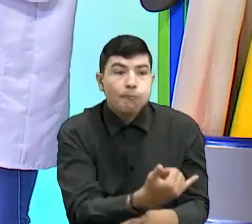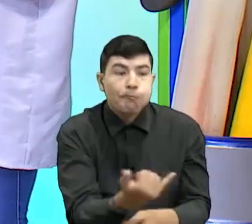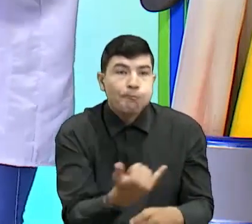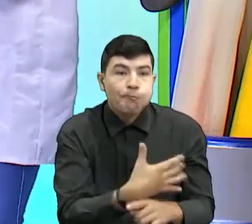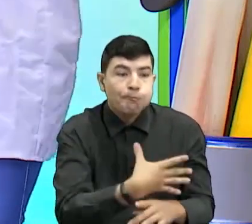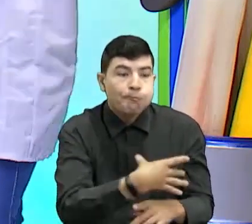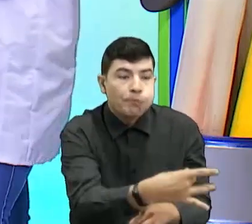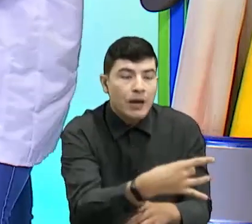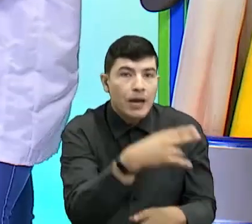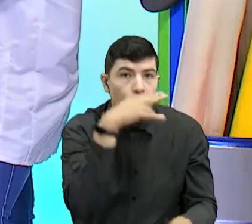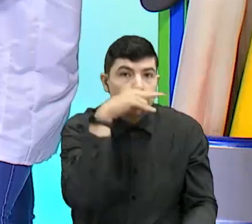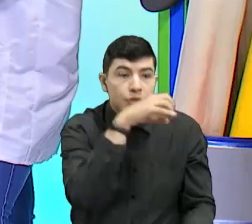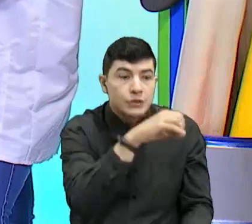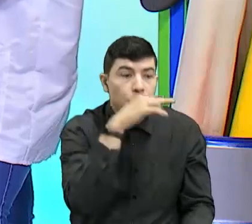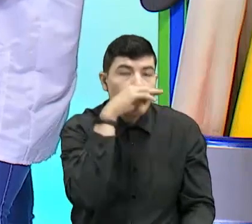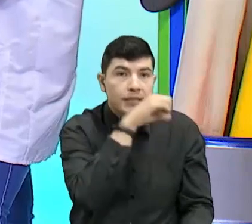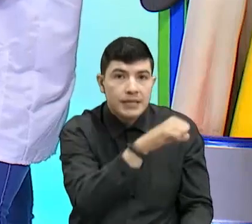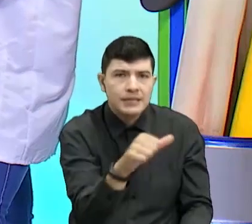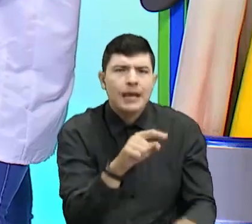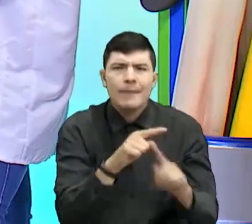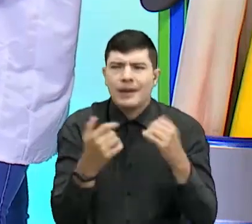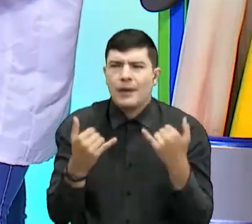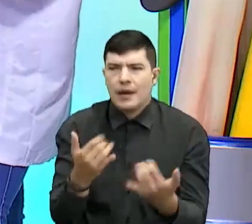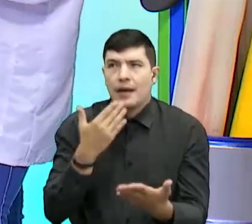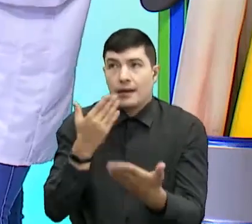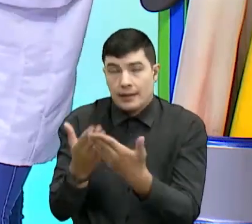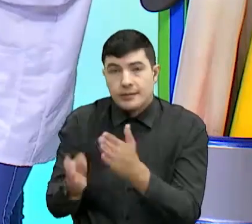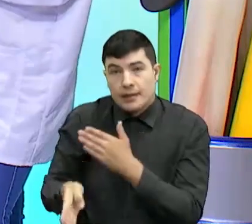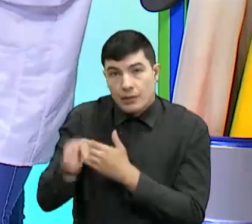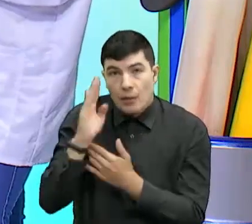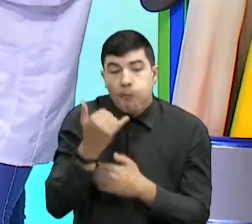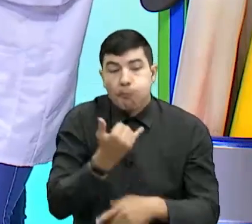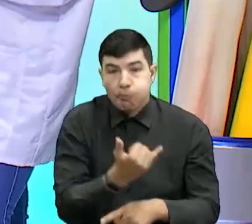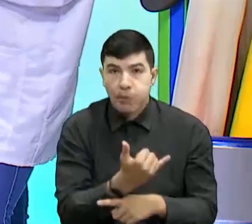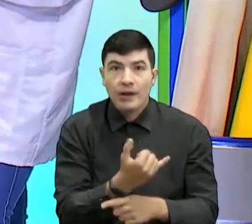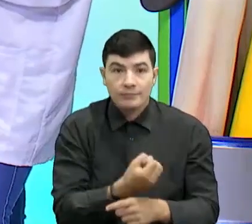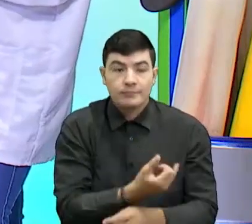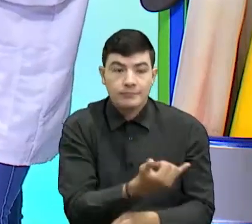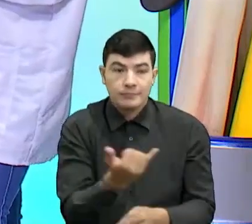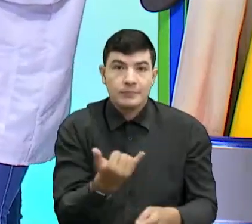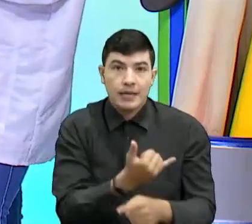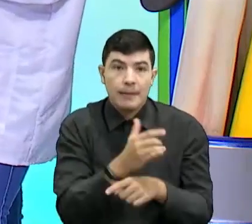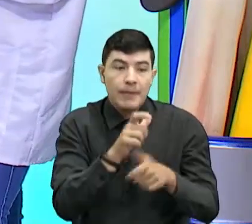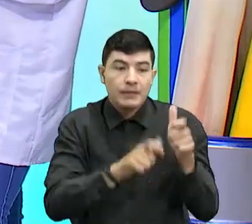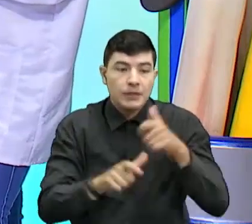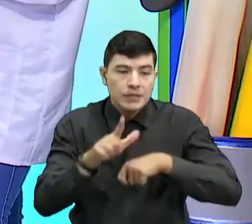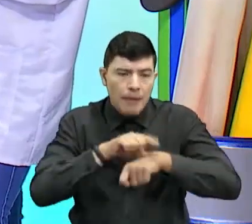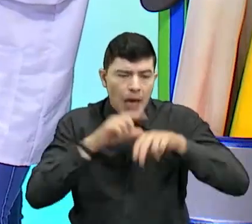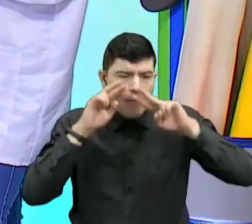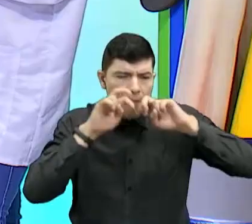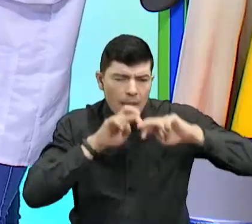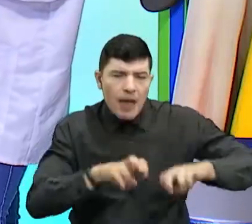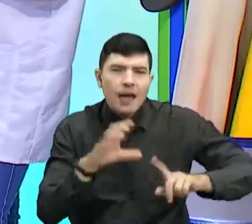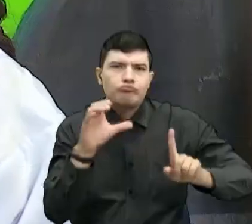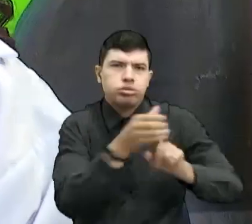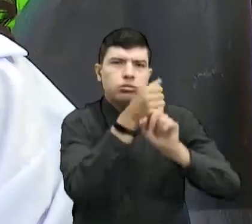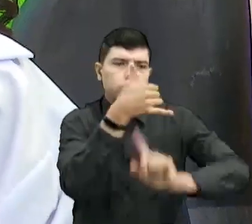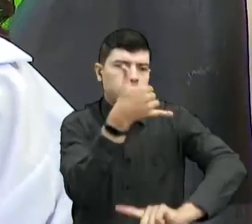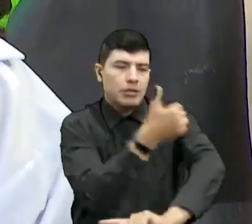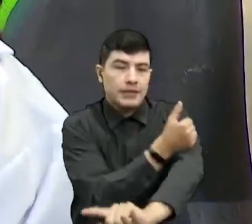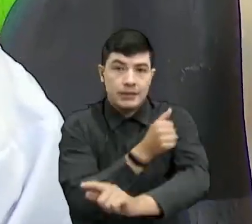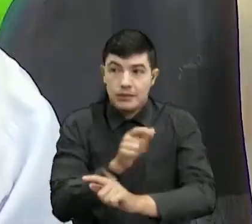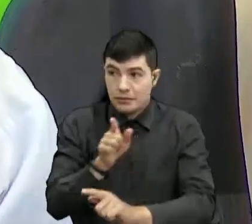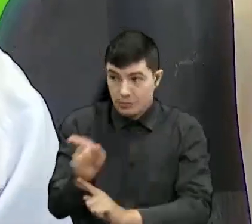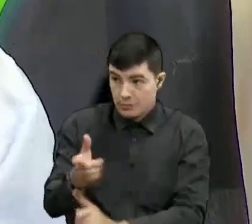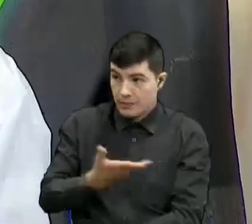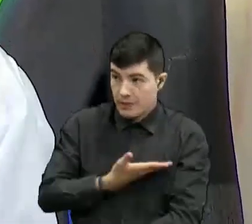a eso. Que serían las vacunas. Serían las vacunas. De pronto tu mamá todavía conserva ese carné de vacunación. Sí, claro,